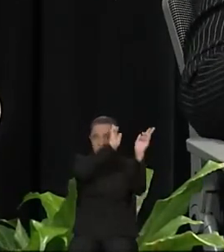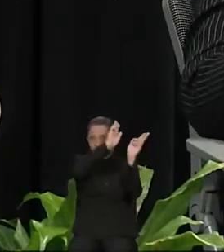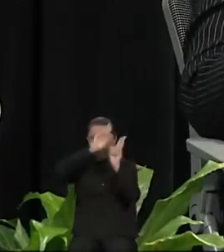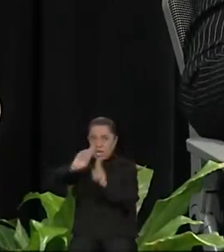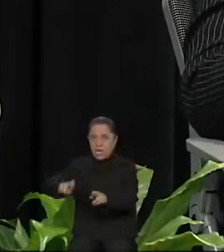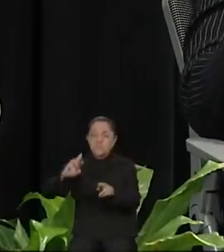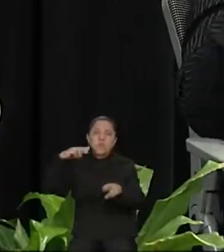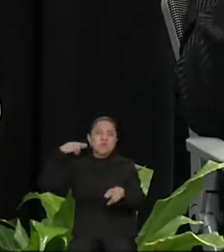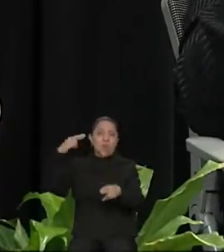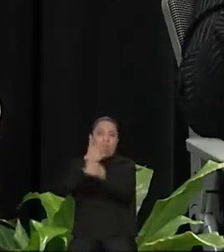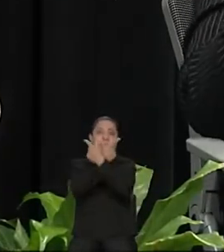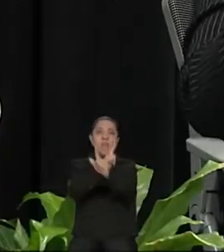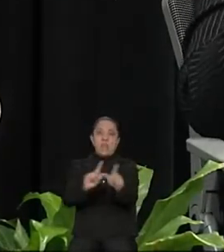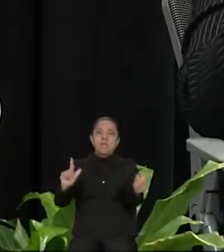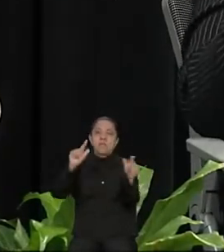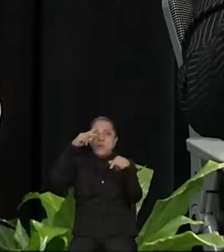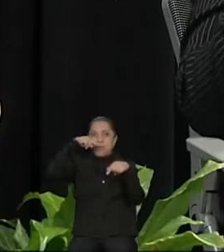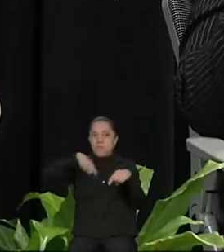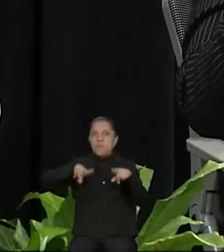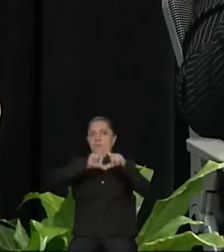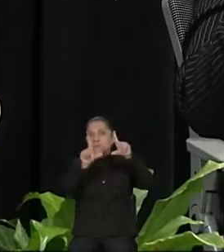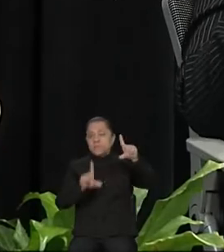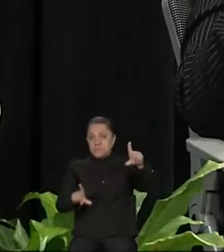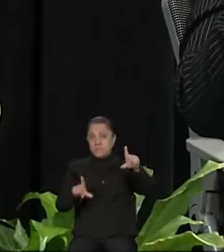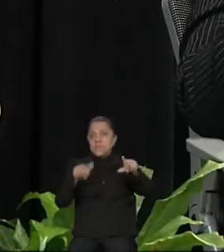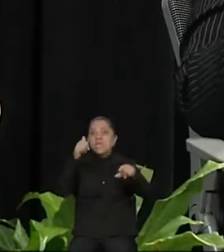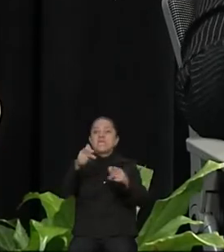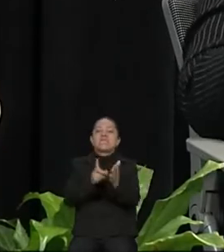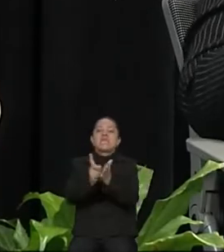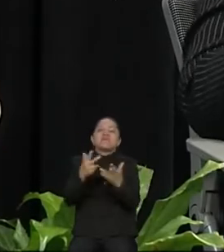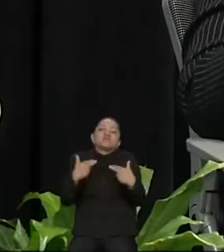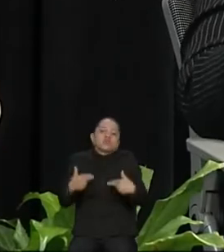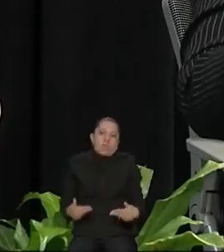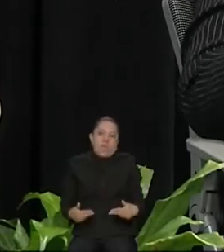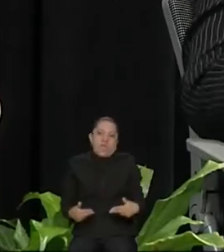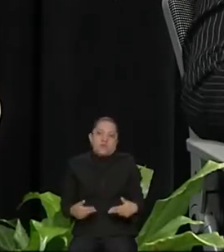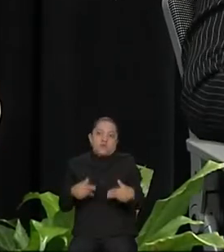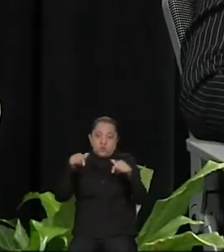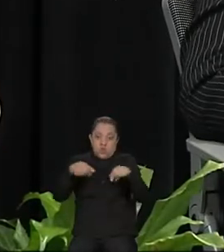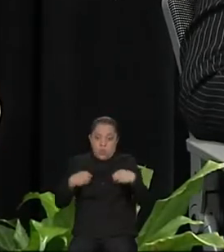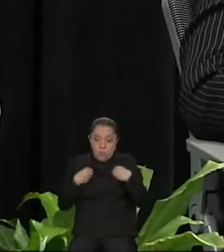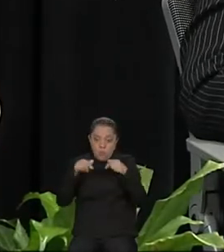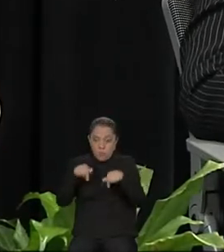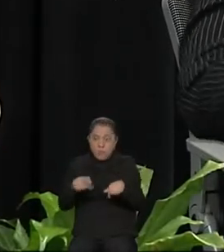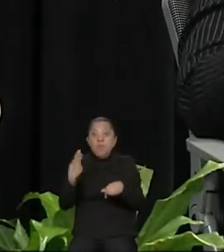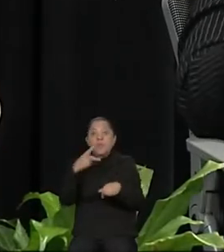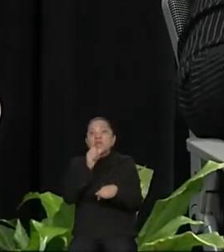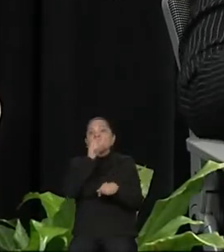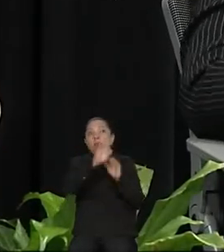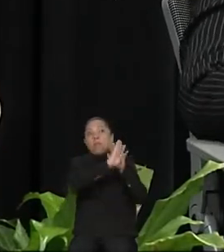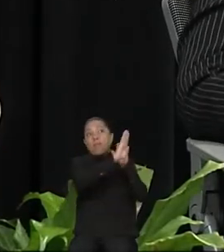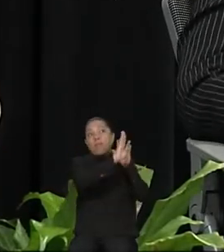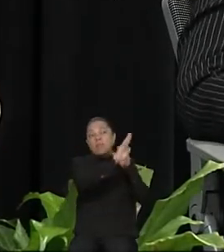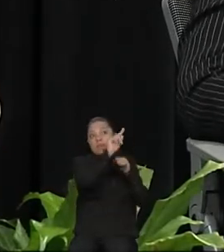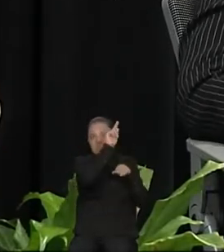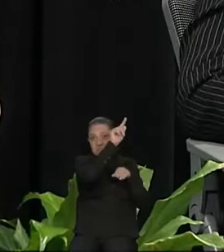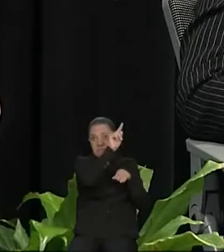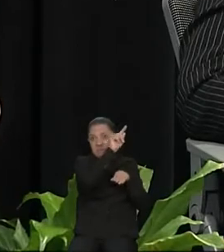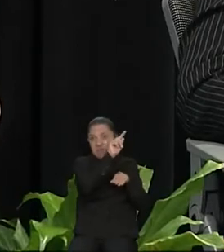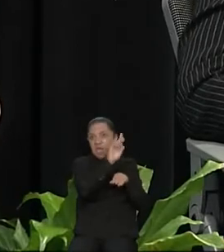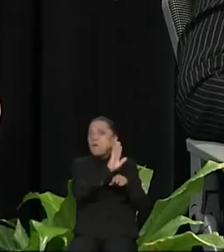derechos humanos de quienes hoy vivimos acá, pero también de nuestros con nacionales que están como migrantes, porque hoy más que nunca